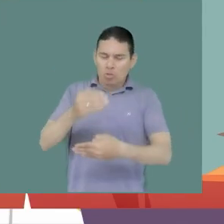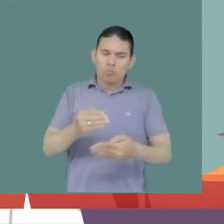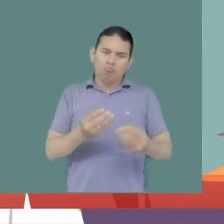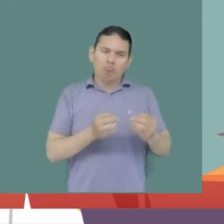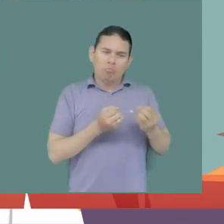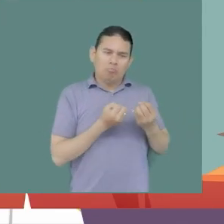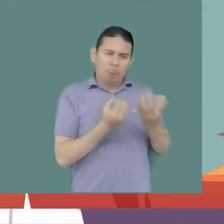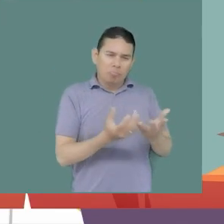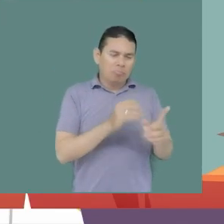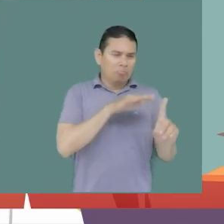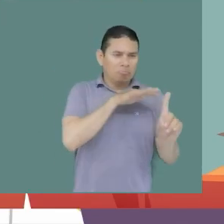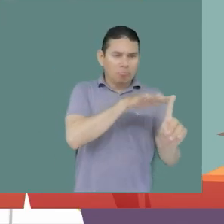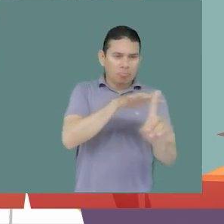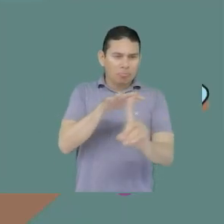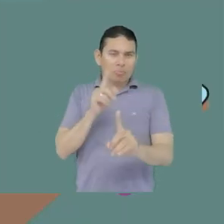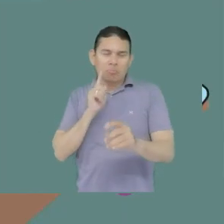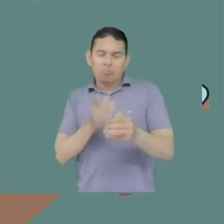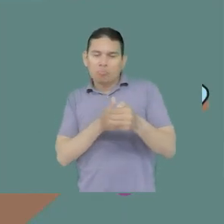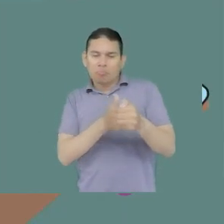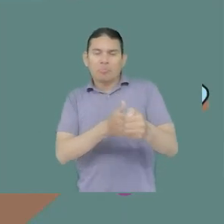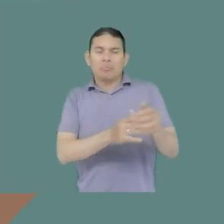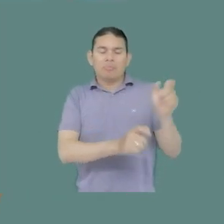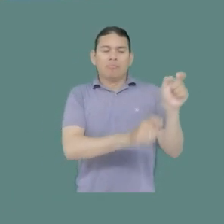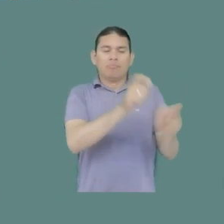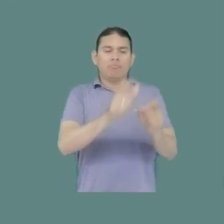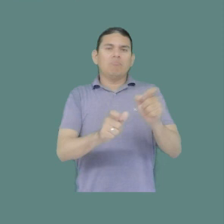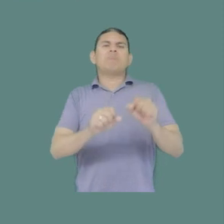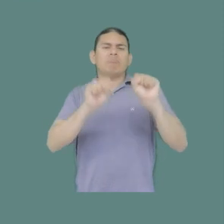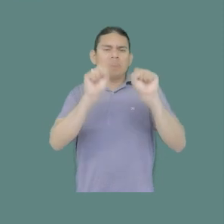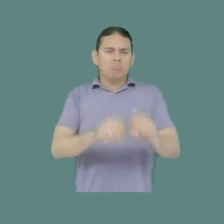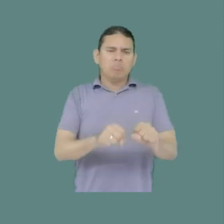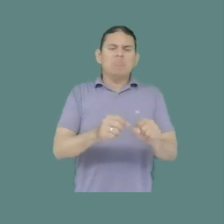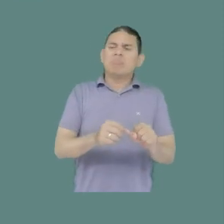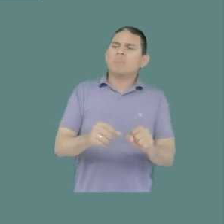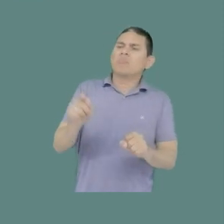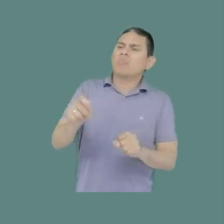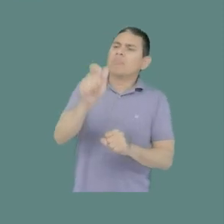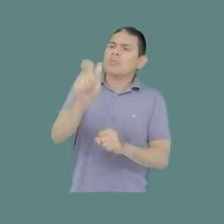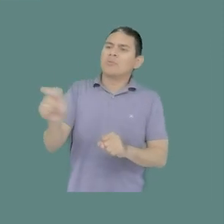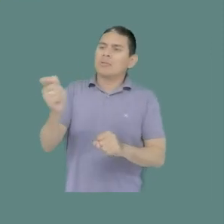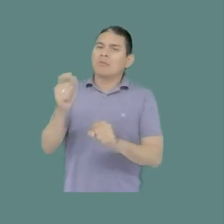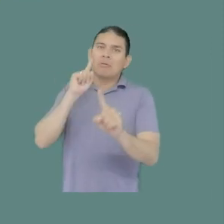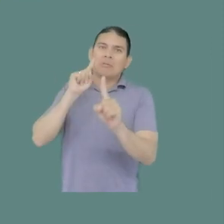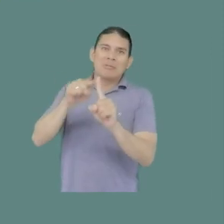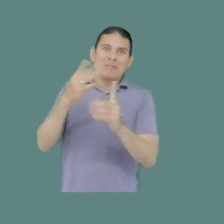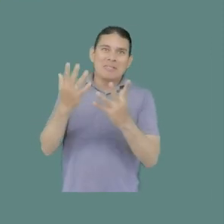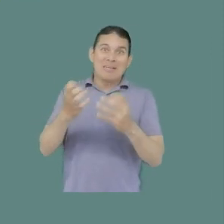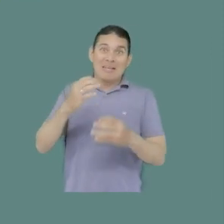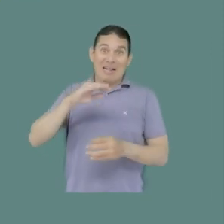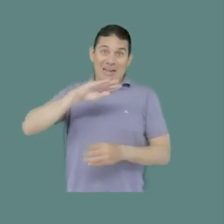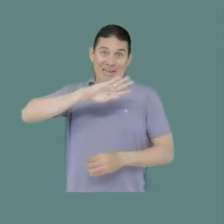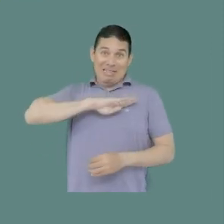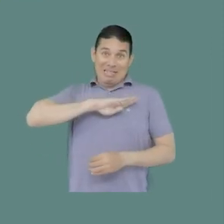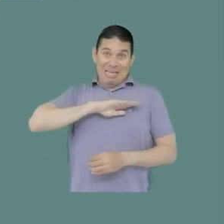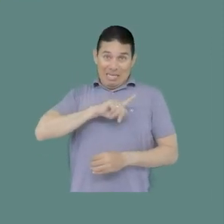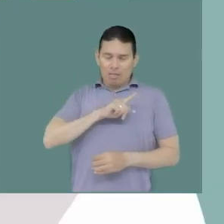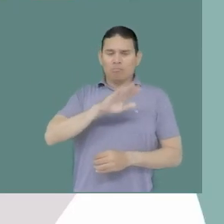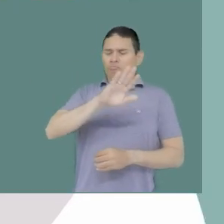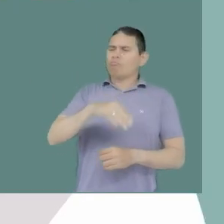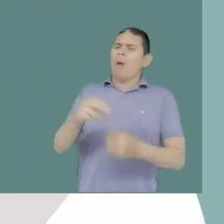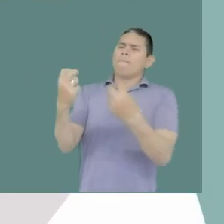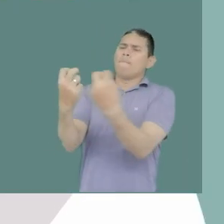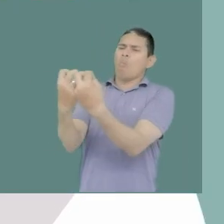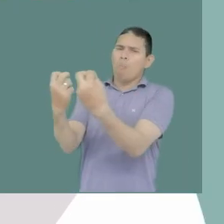procesos de incidencia, orientamos a la población para que pudiera realizar procesos de incidencia con los candidatos a las